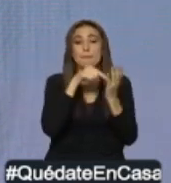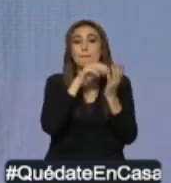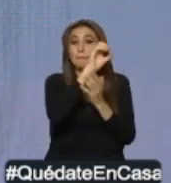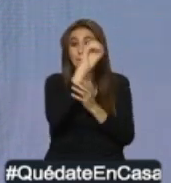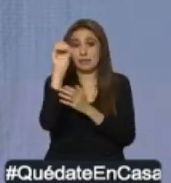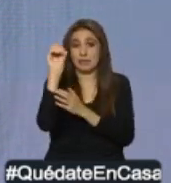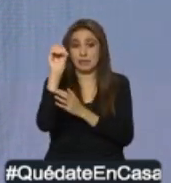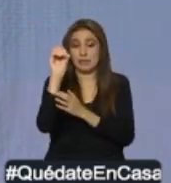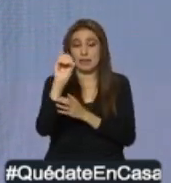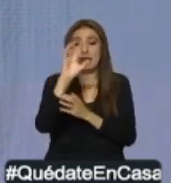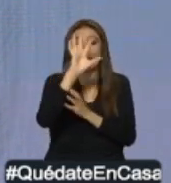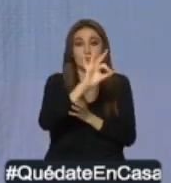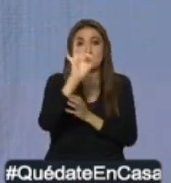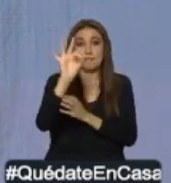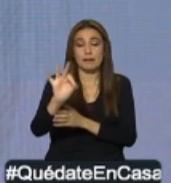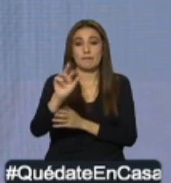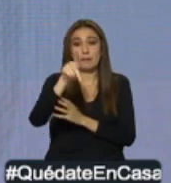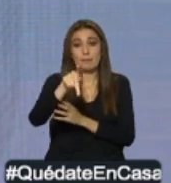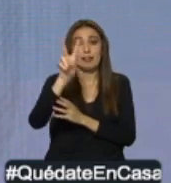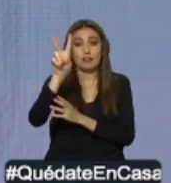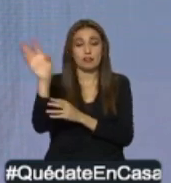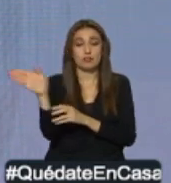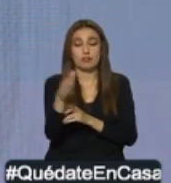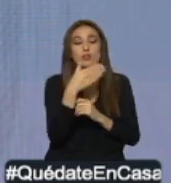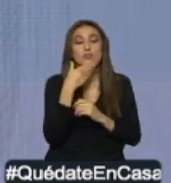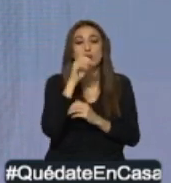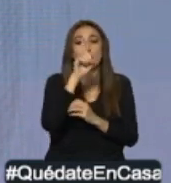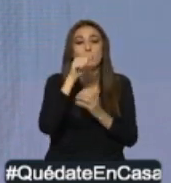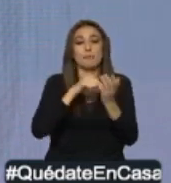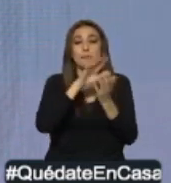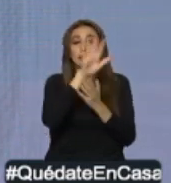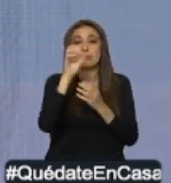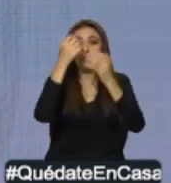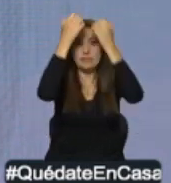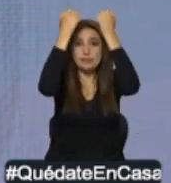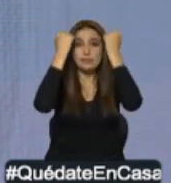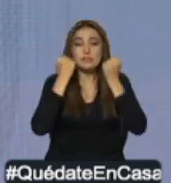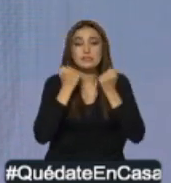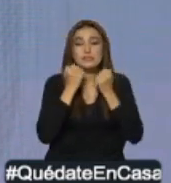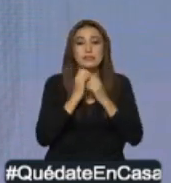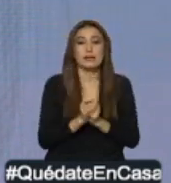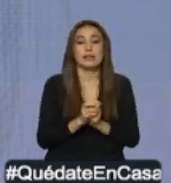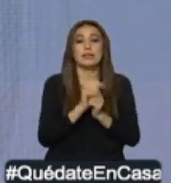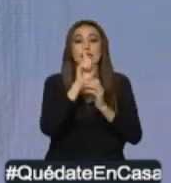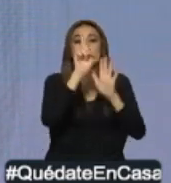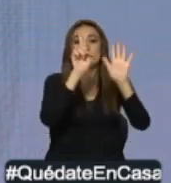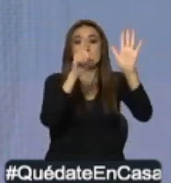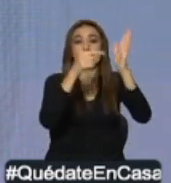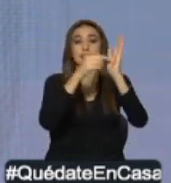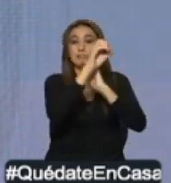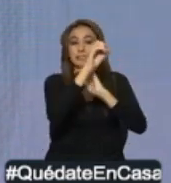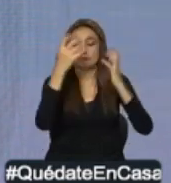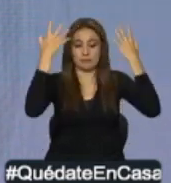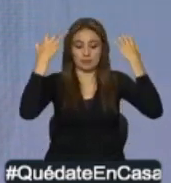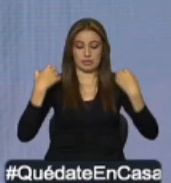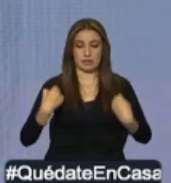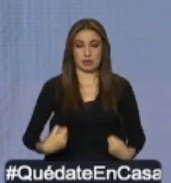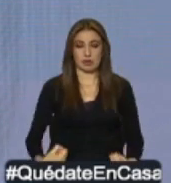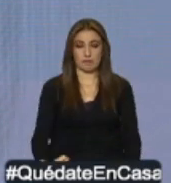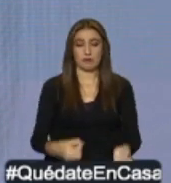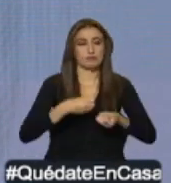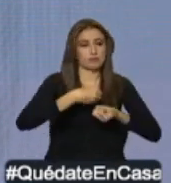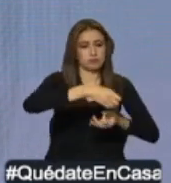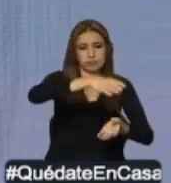FFP2, mil 500 protecciones faciales y seis mil batas médicas que serán distribuidas de manera